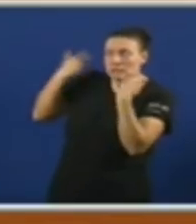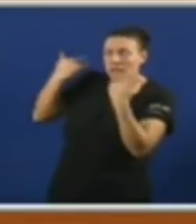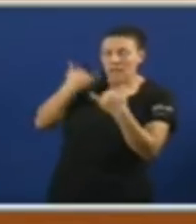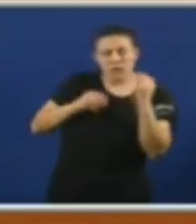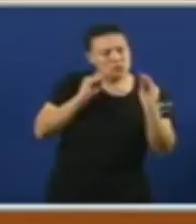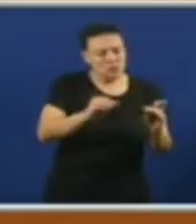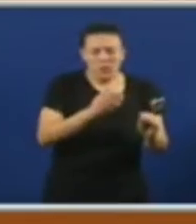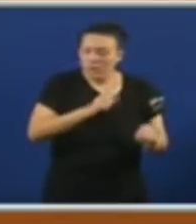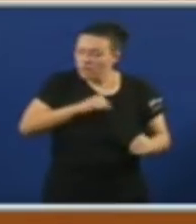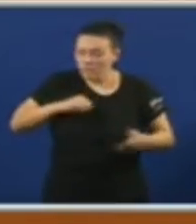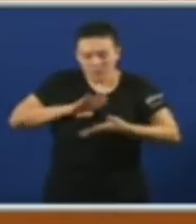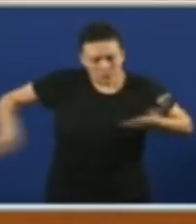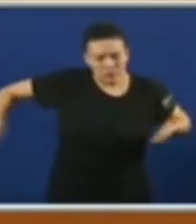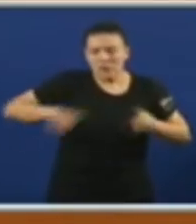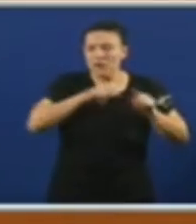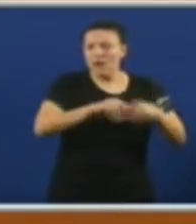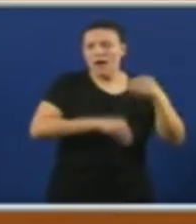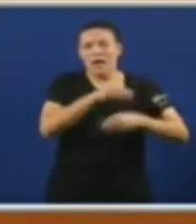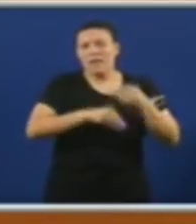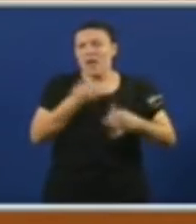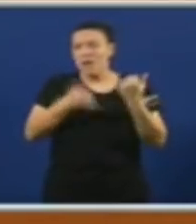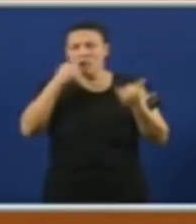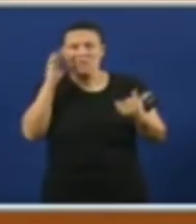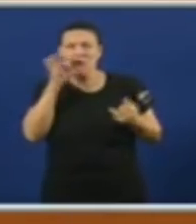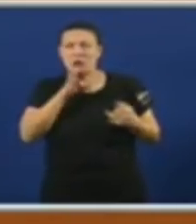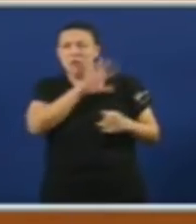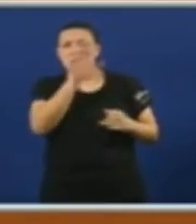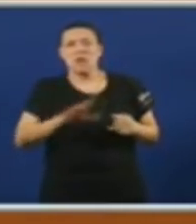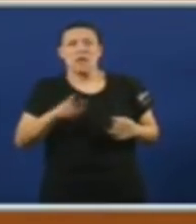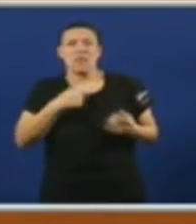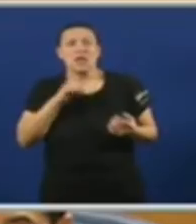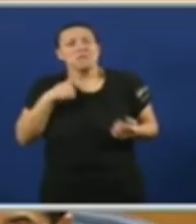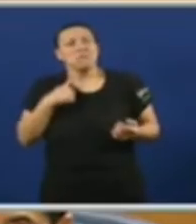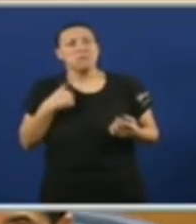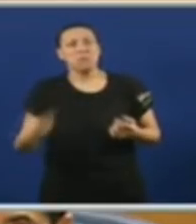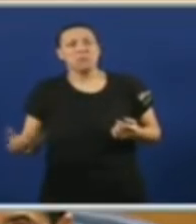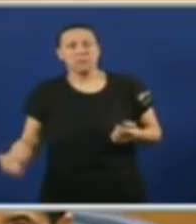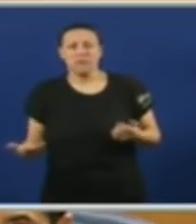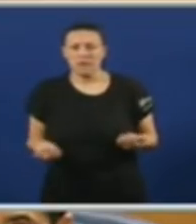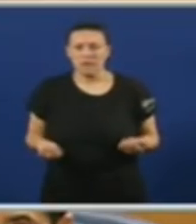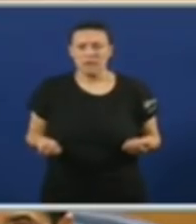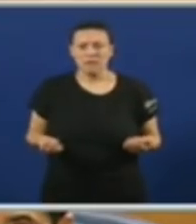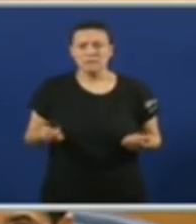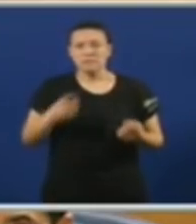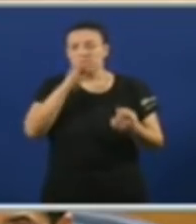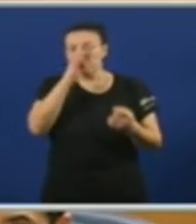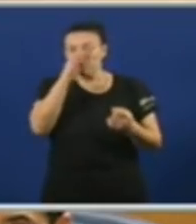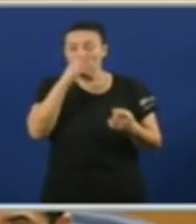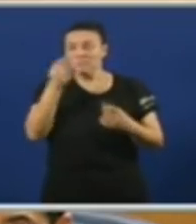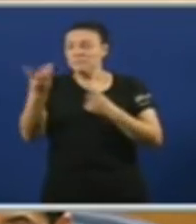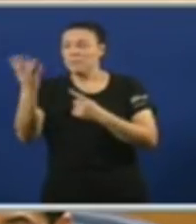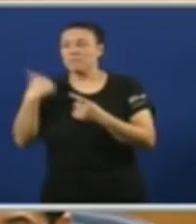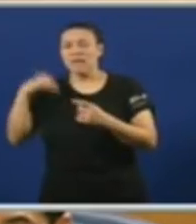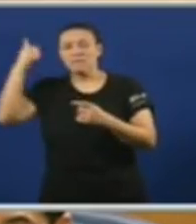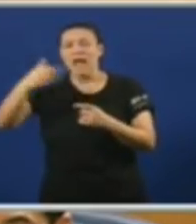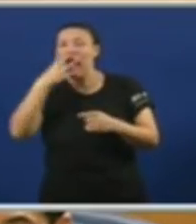está facendo Que os galegos e as galegas Se nos trate Como cidadans de segunda Porque aquí Mentre os demais Levan décadas Disfrutando